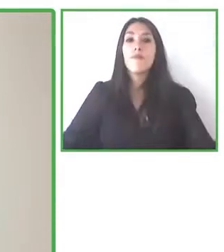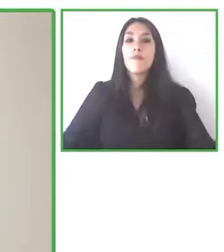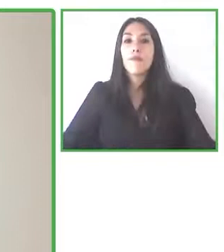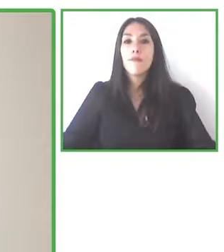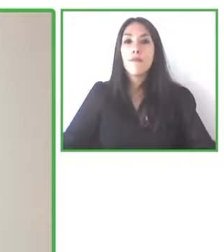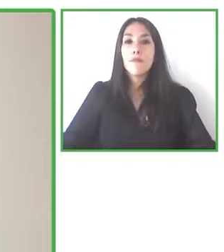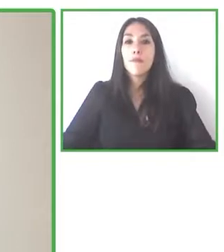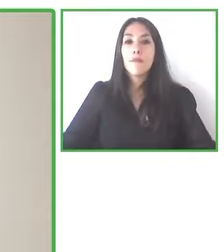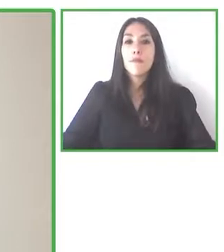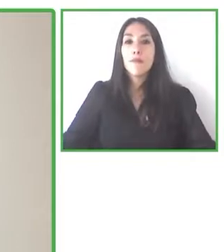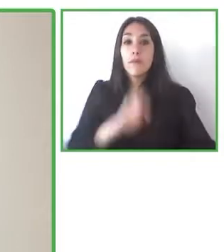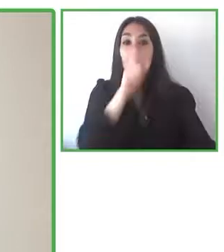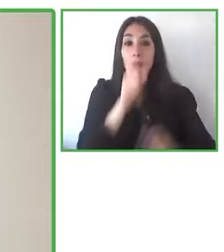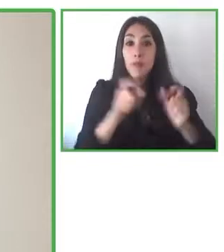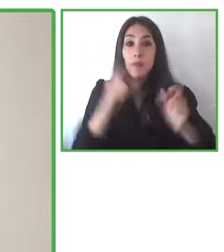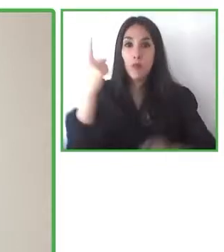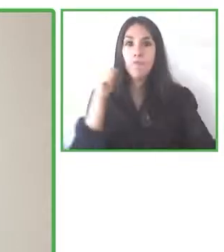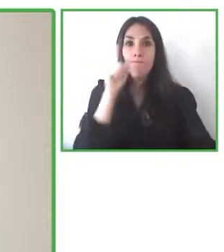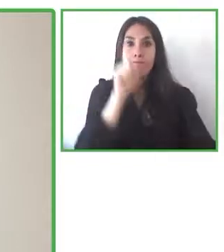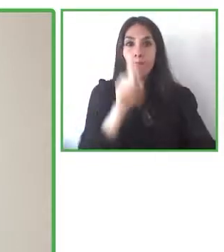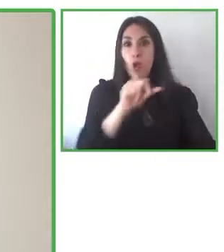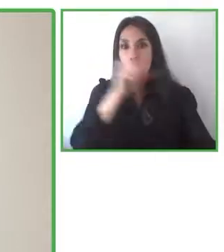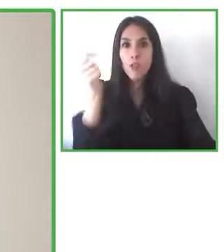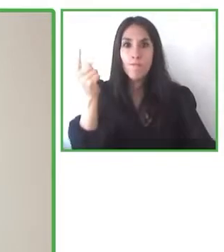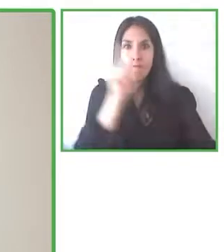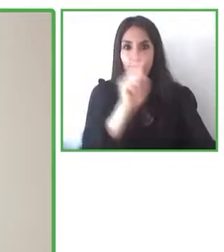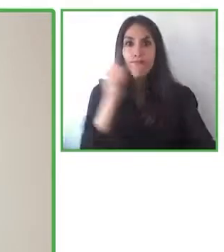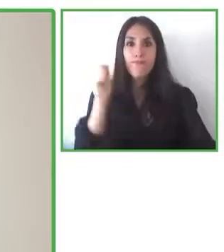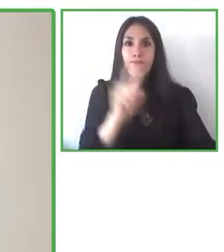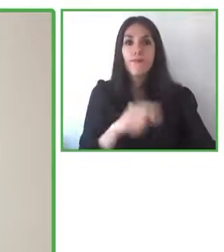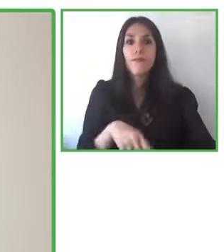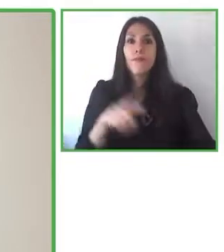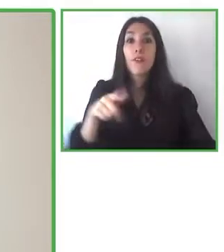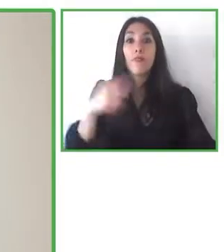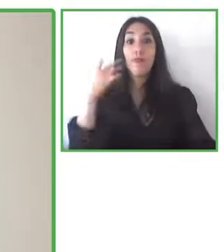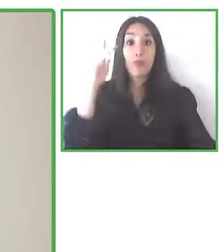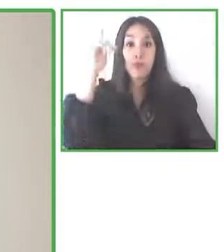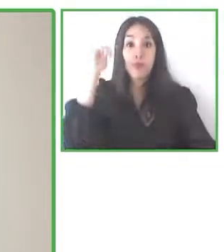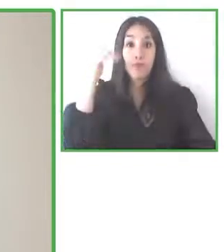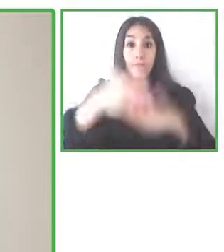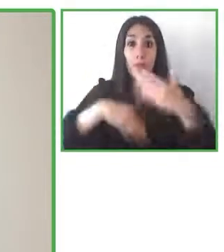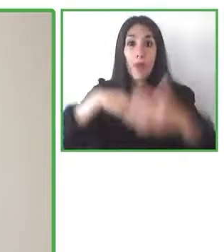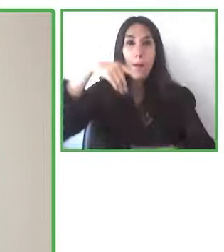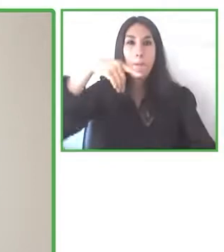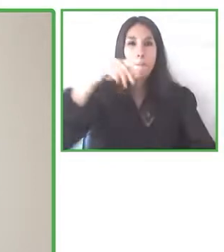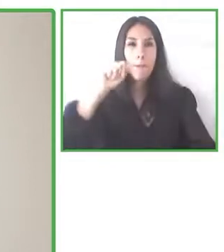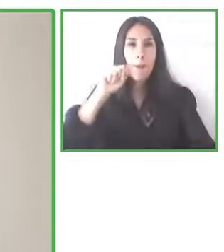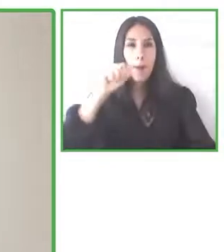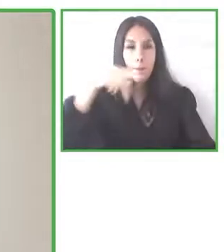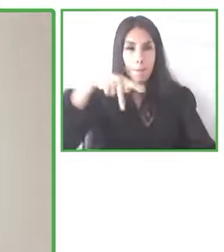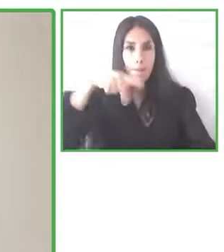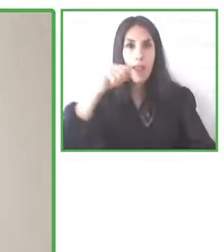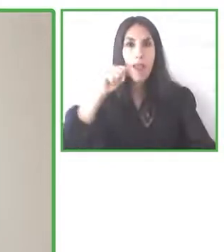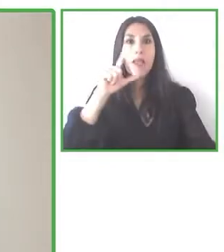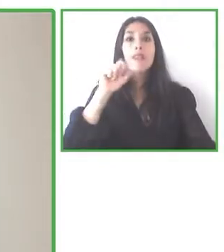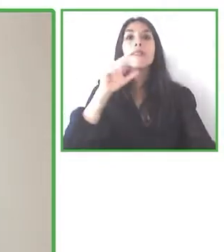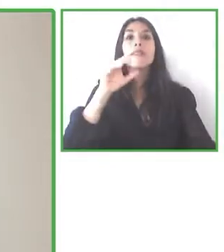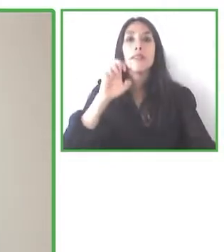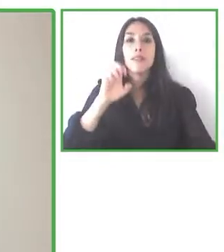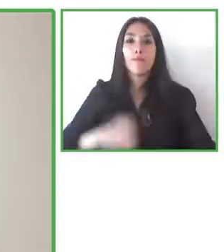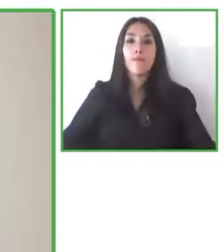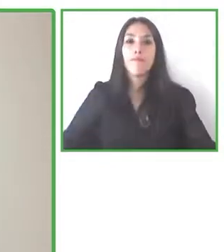pues comenzando con Pablo Escobar. Pablo, por favor, nos va a presentar el programa La Mesita,